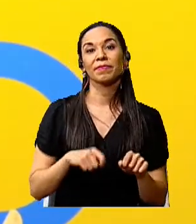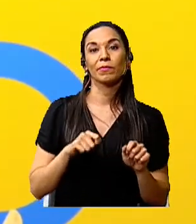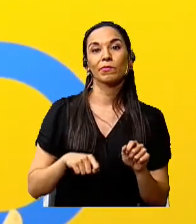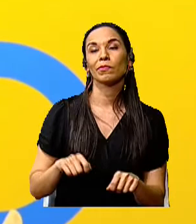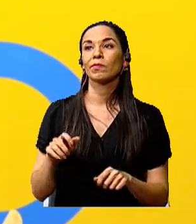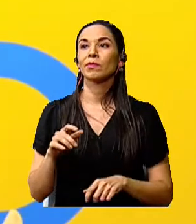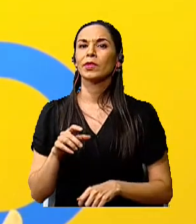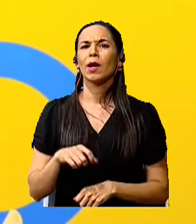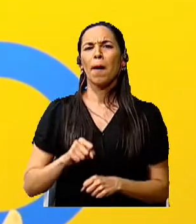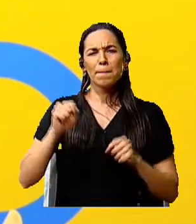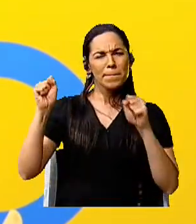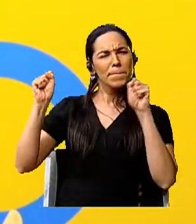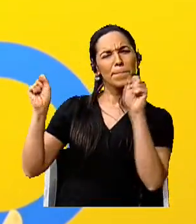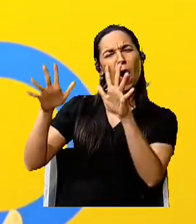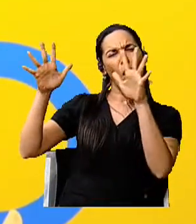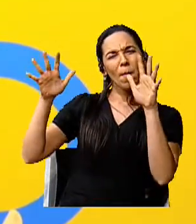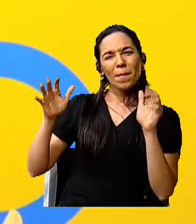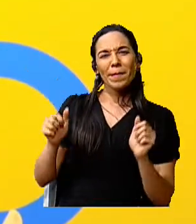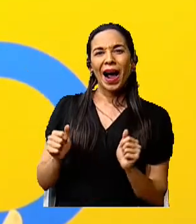¡Bomba!